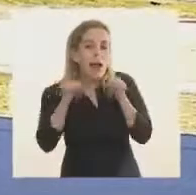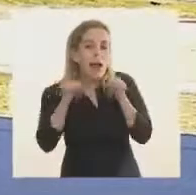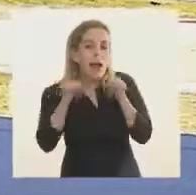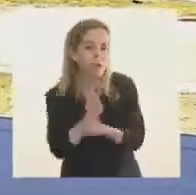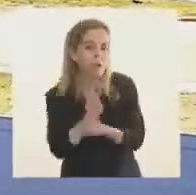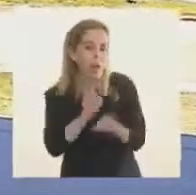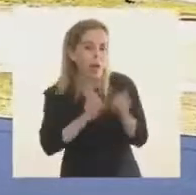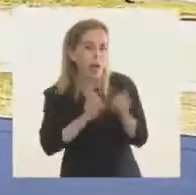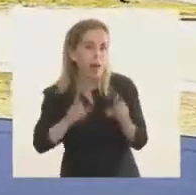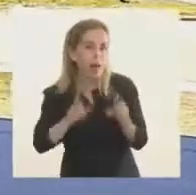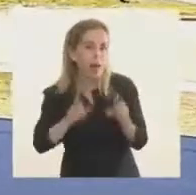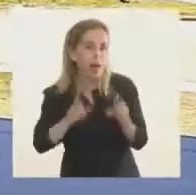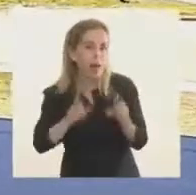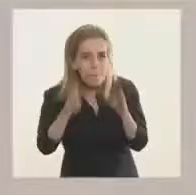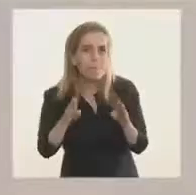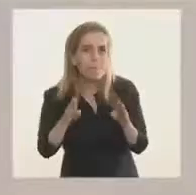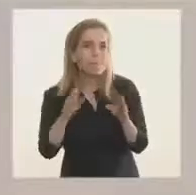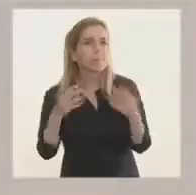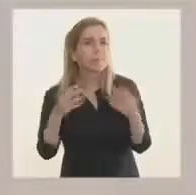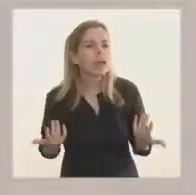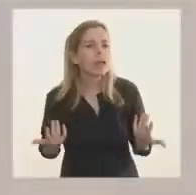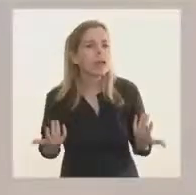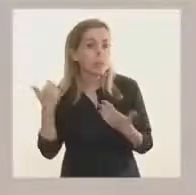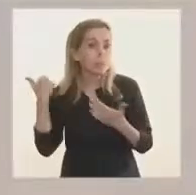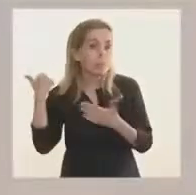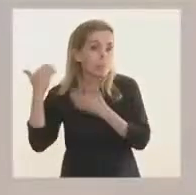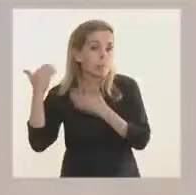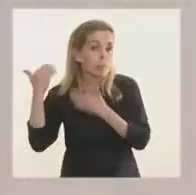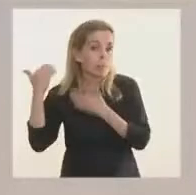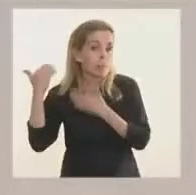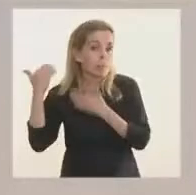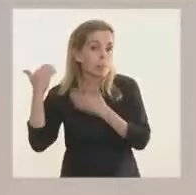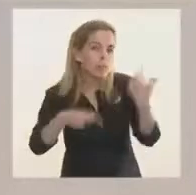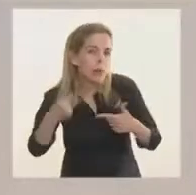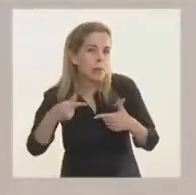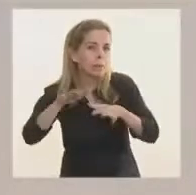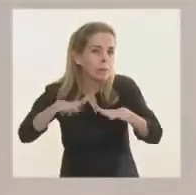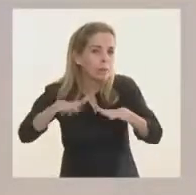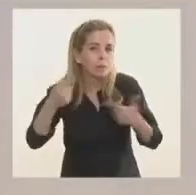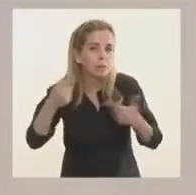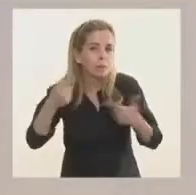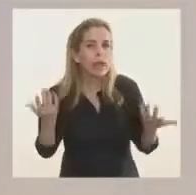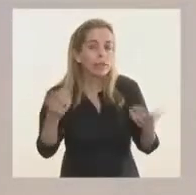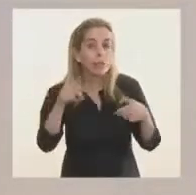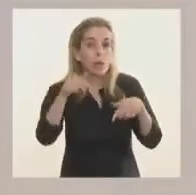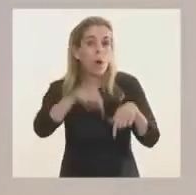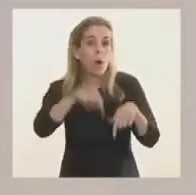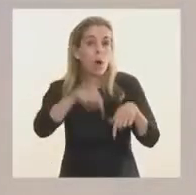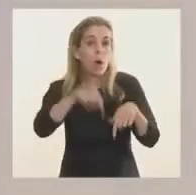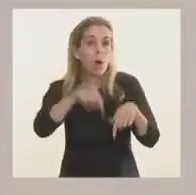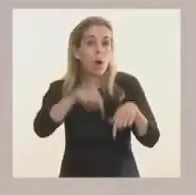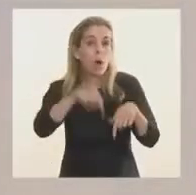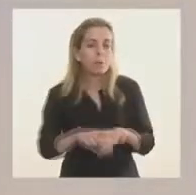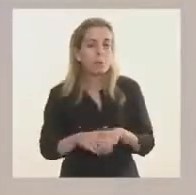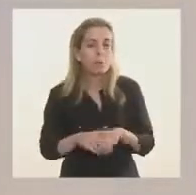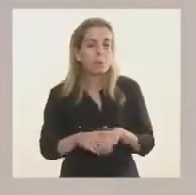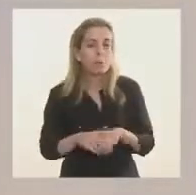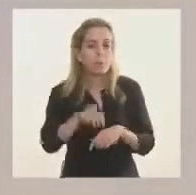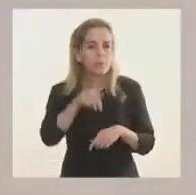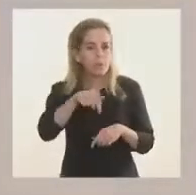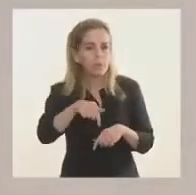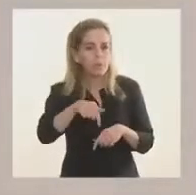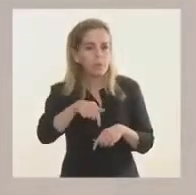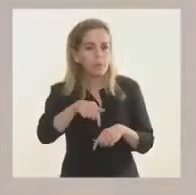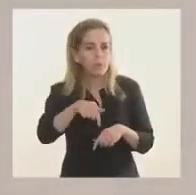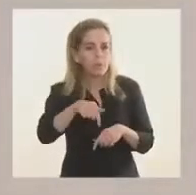se vienen desplegando distintos tipos de acciones. Nos tienen hoy con el programa